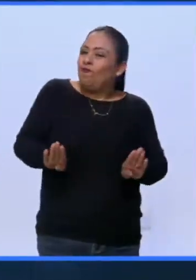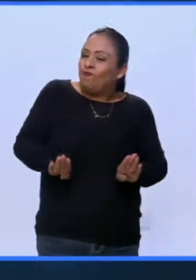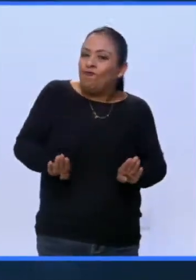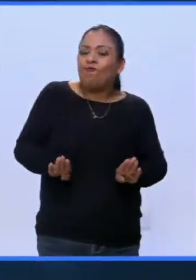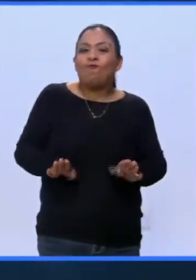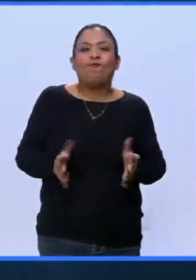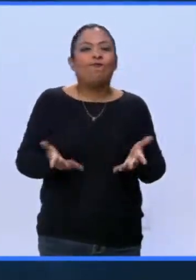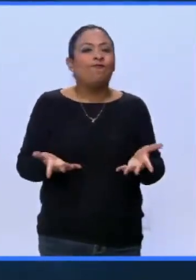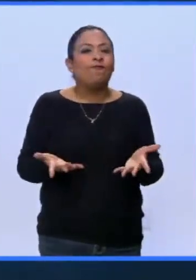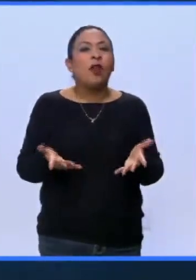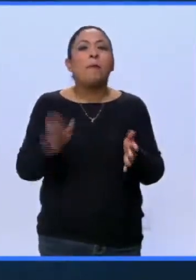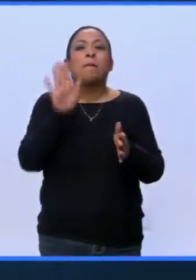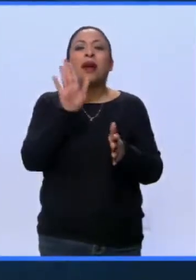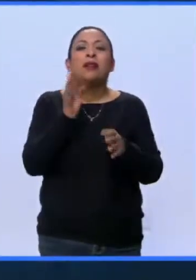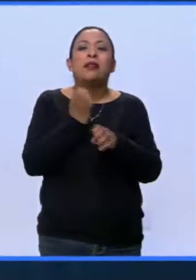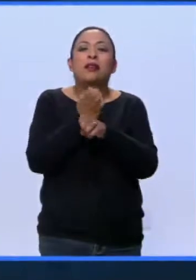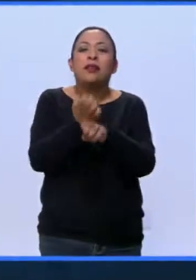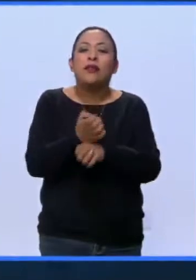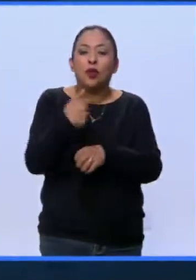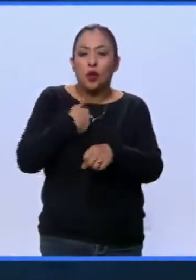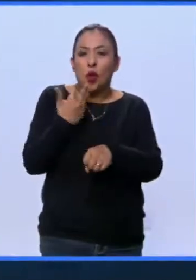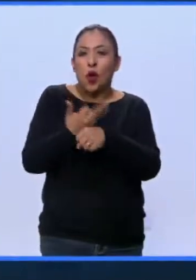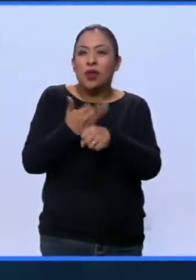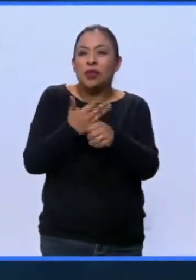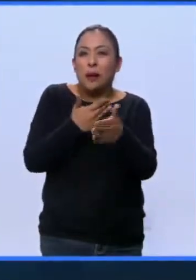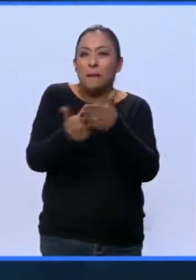esclavitud contemporánea.